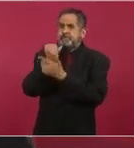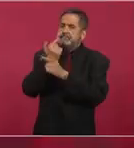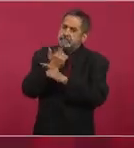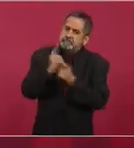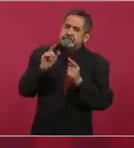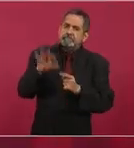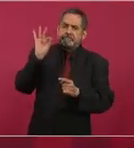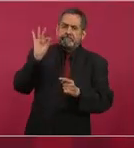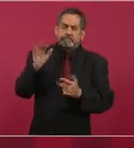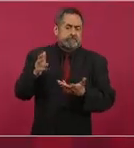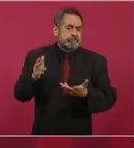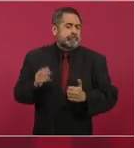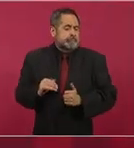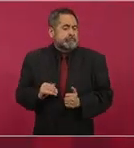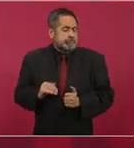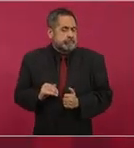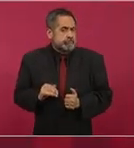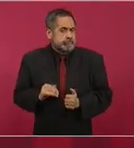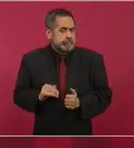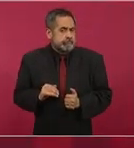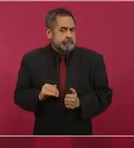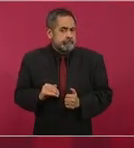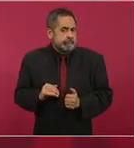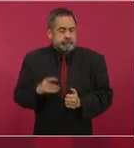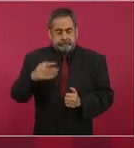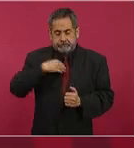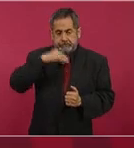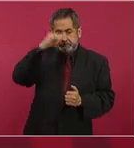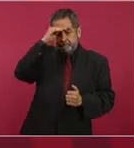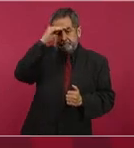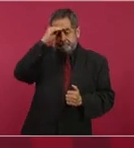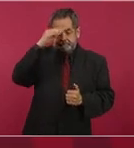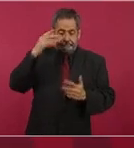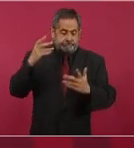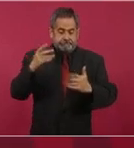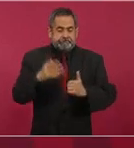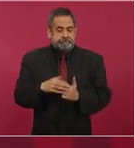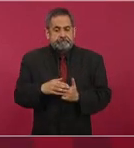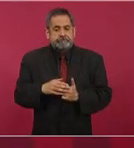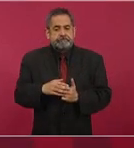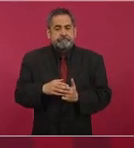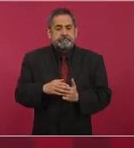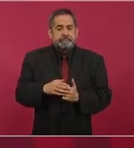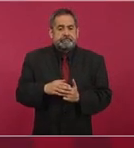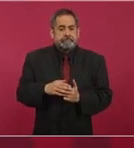Y pienso que aún con